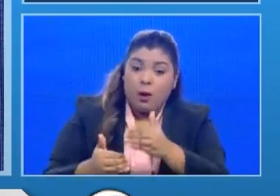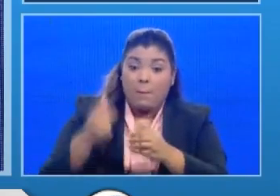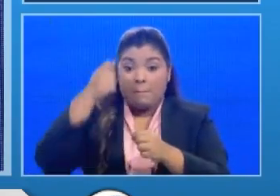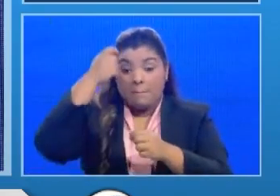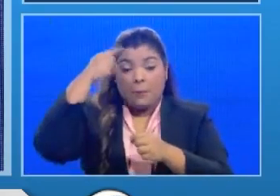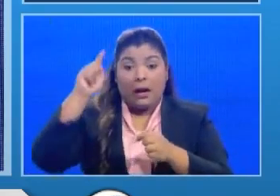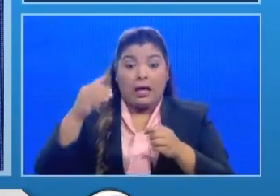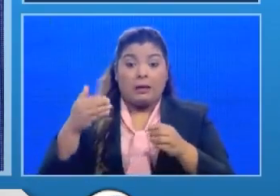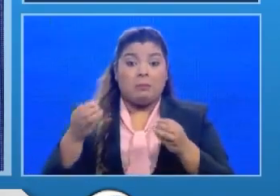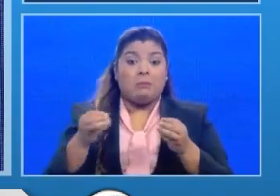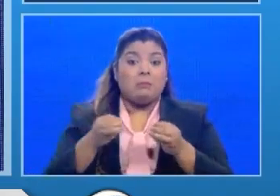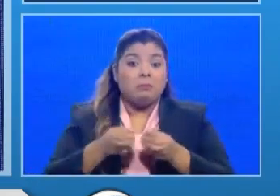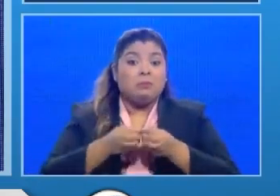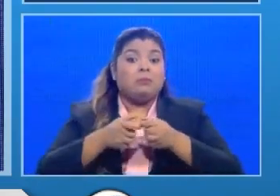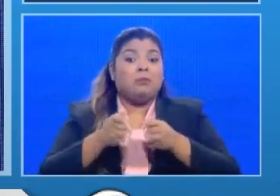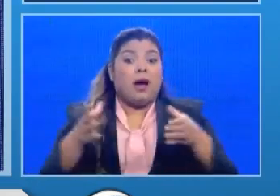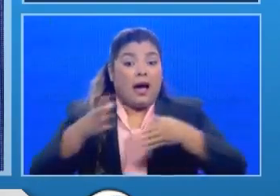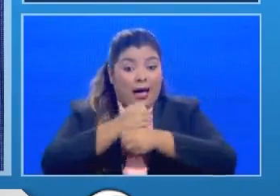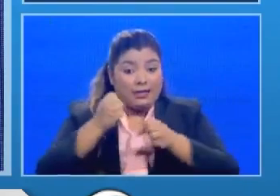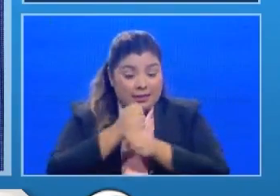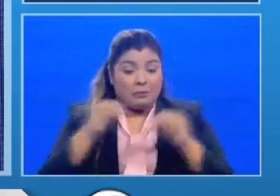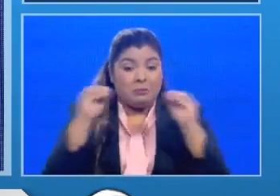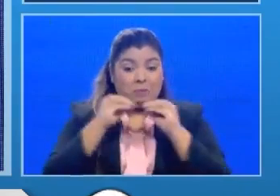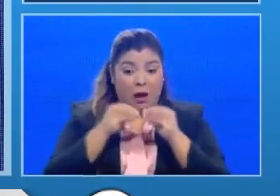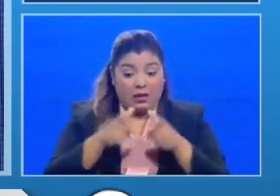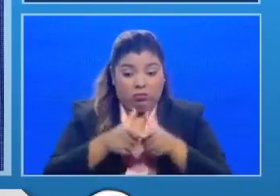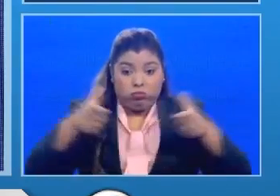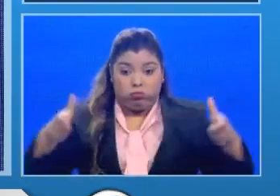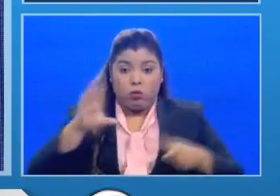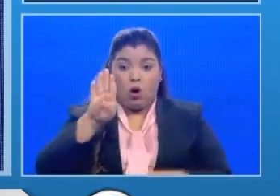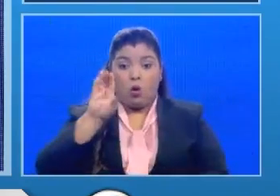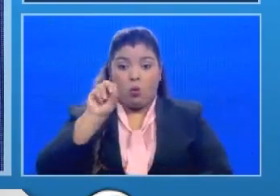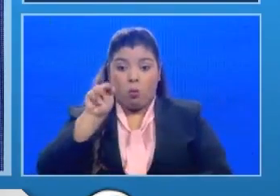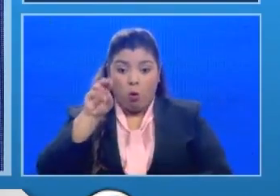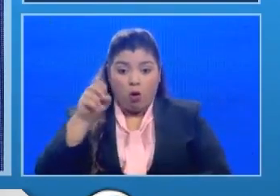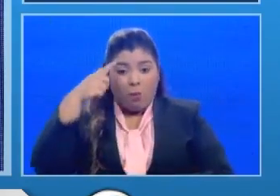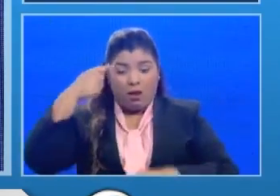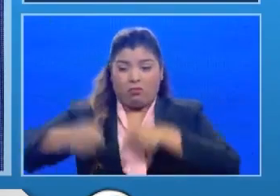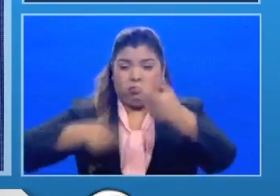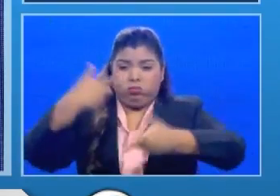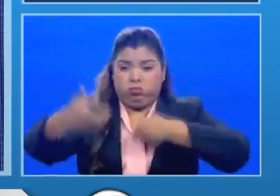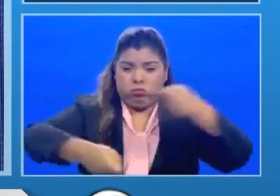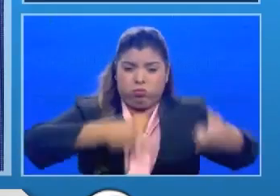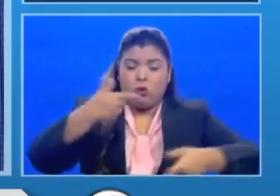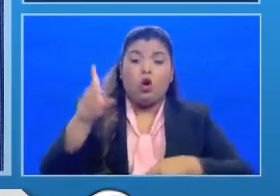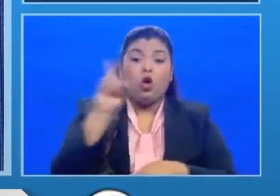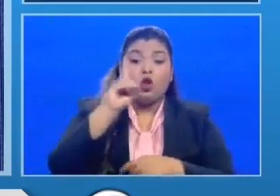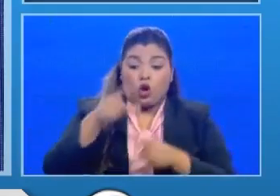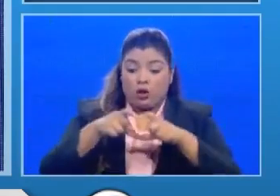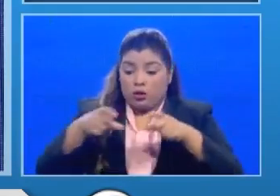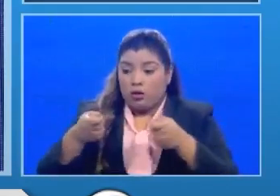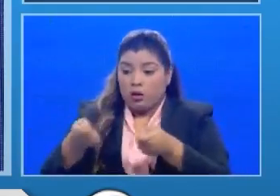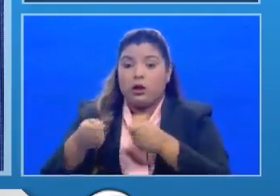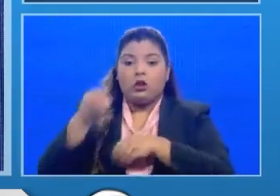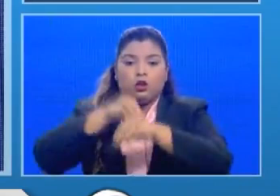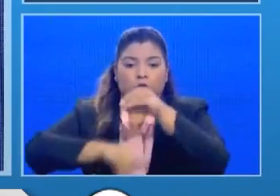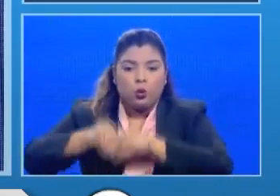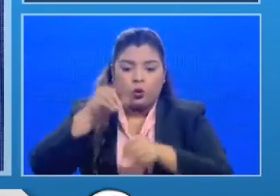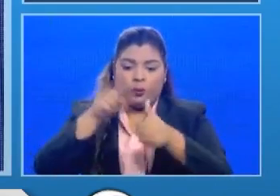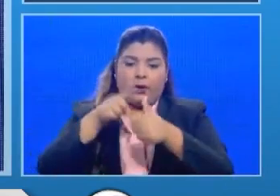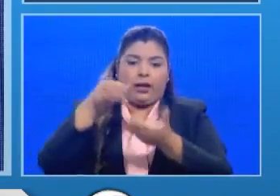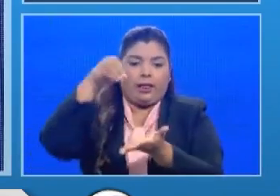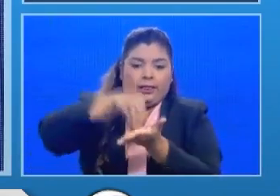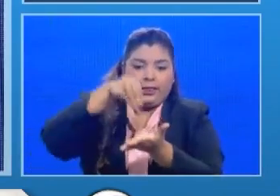entrega de bonos y la idea es que se puedan utilizar en los comercios en las abarroterías que tenemos en nuestras